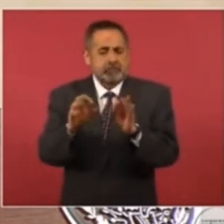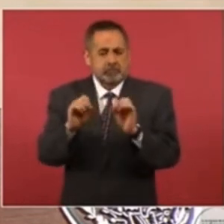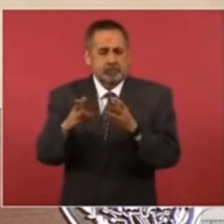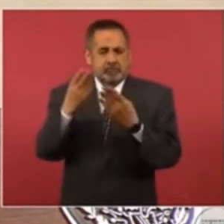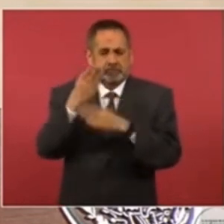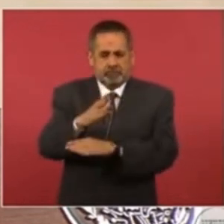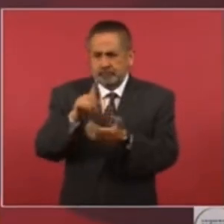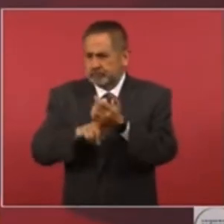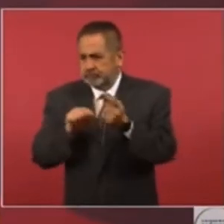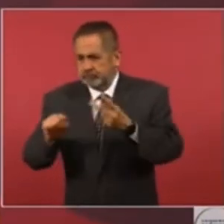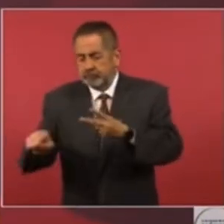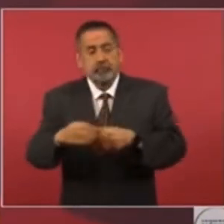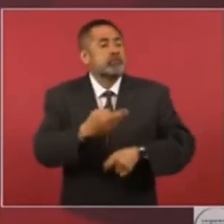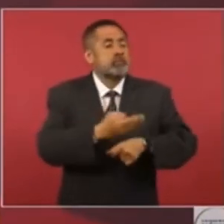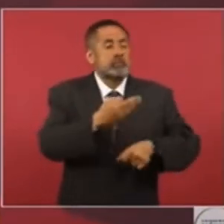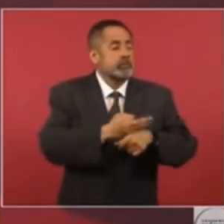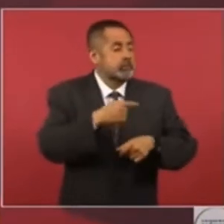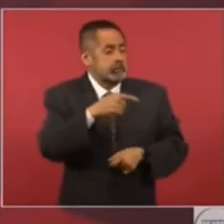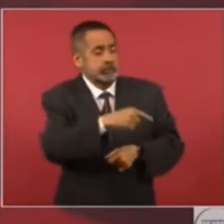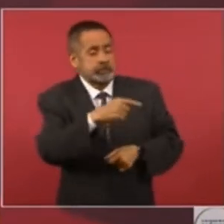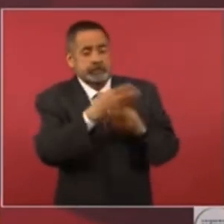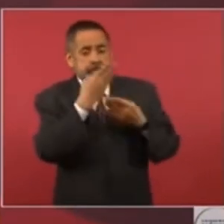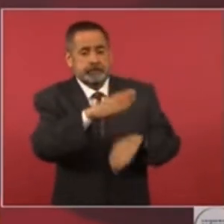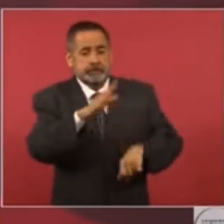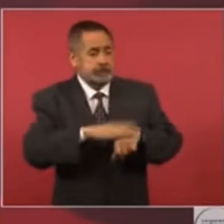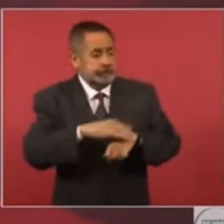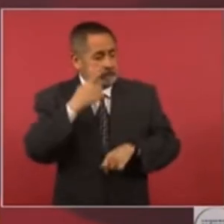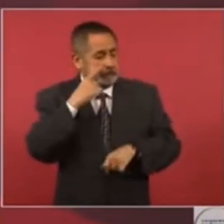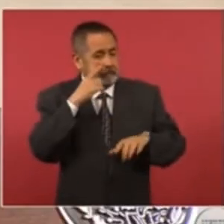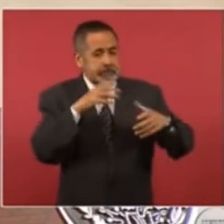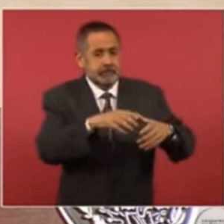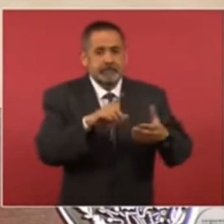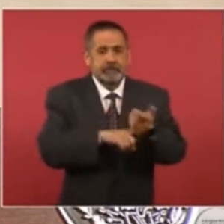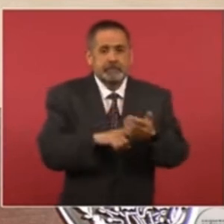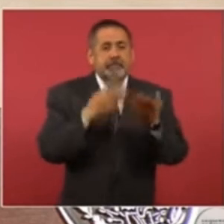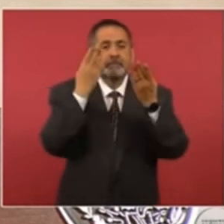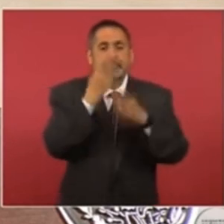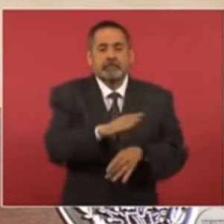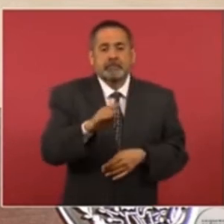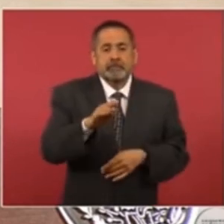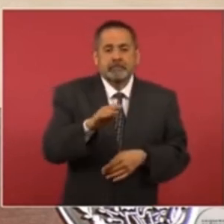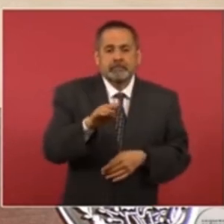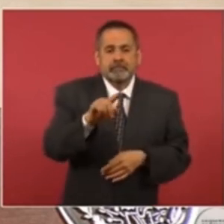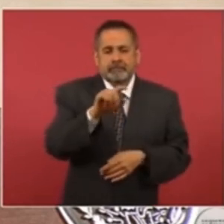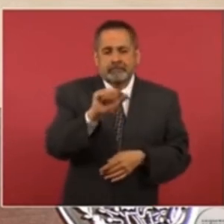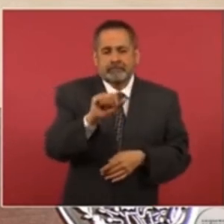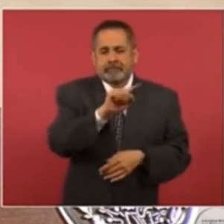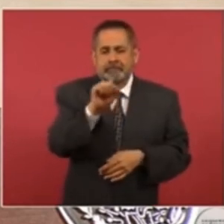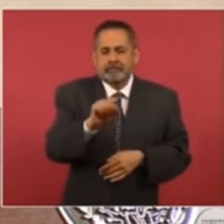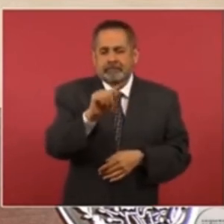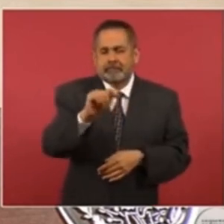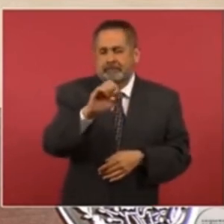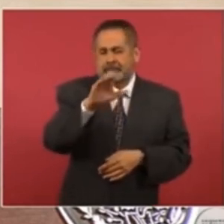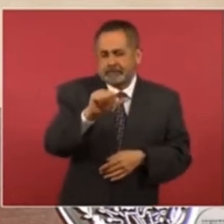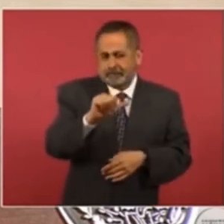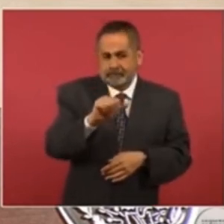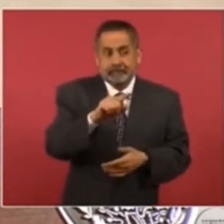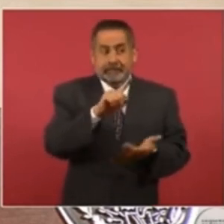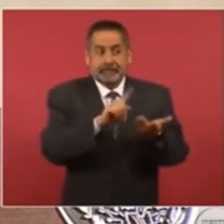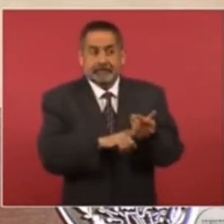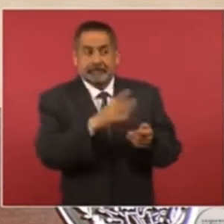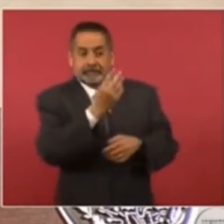Actualmente el banco que tiene más sucursales es azteca, tiene mil novecientas